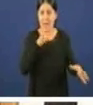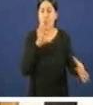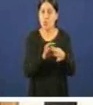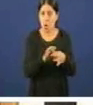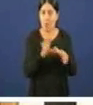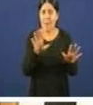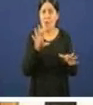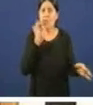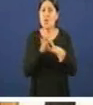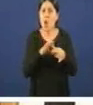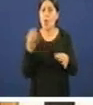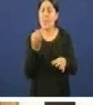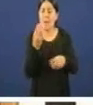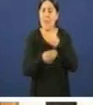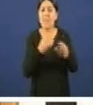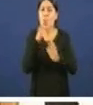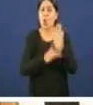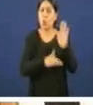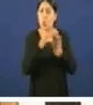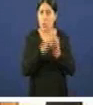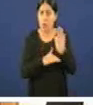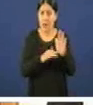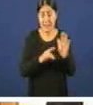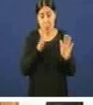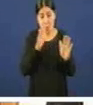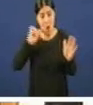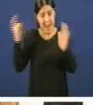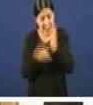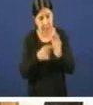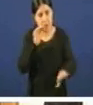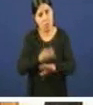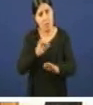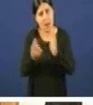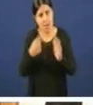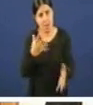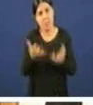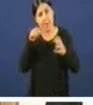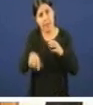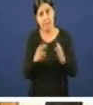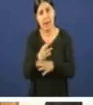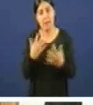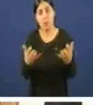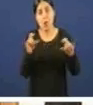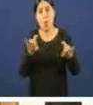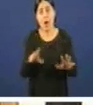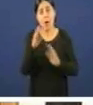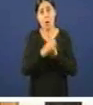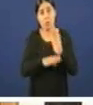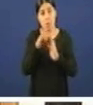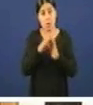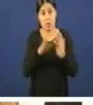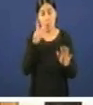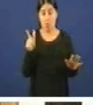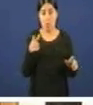ten que facerse nas condicións da lei aprobada por este Parlamento non nas condicións dun protocolo privado